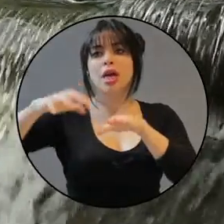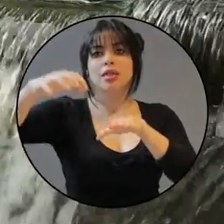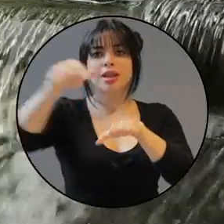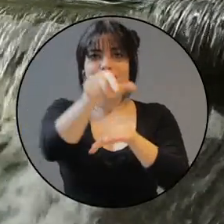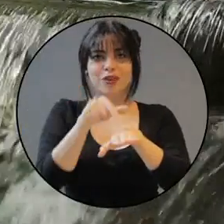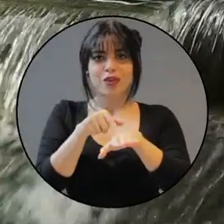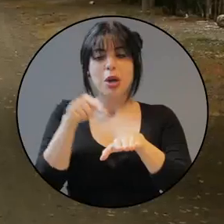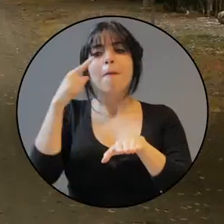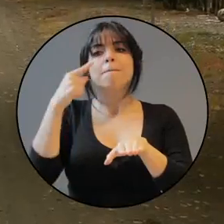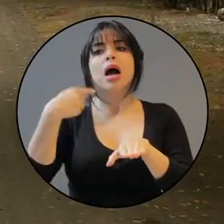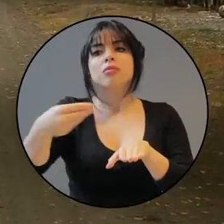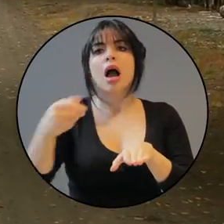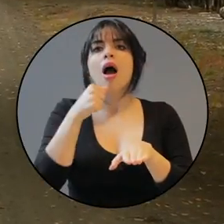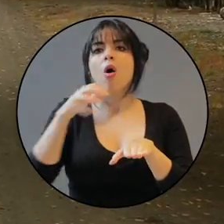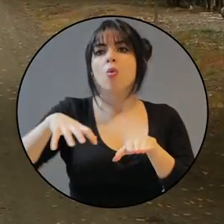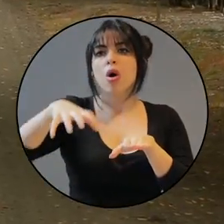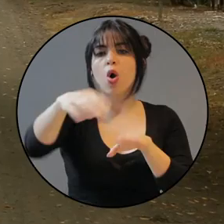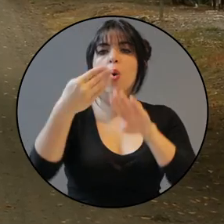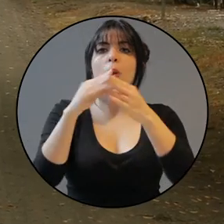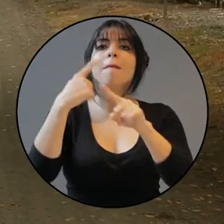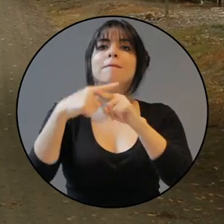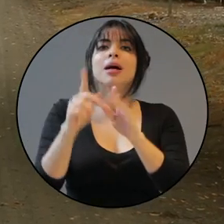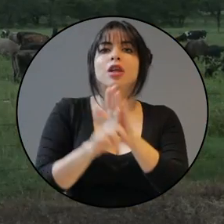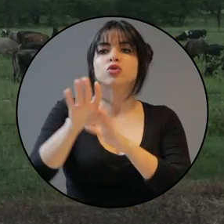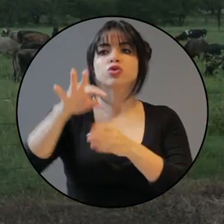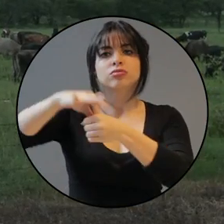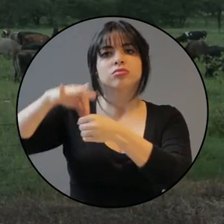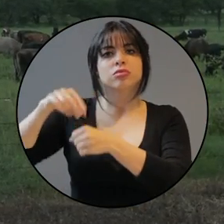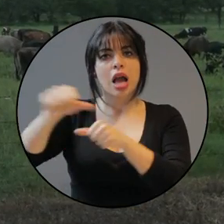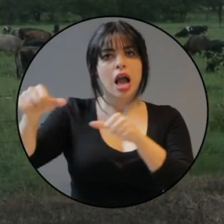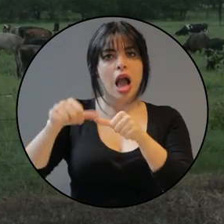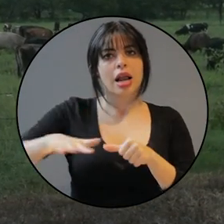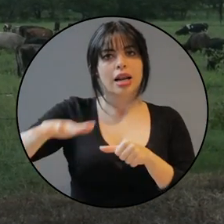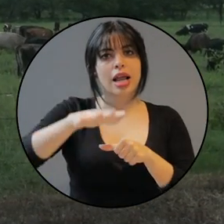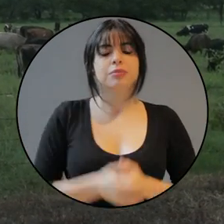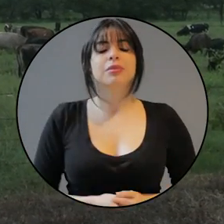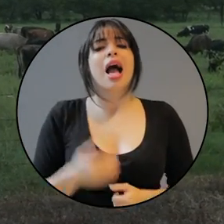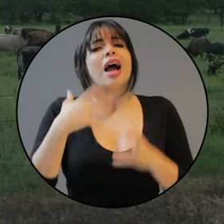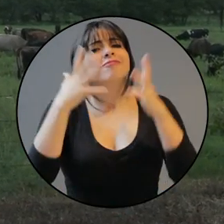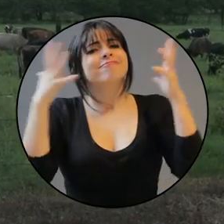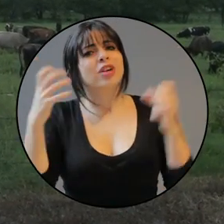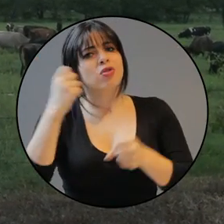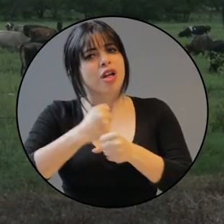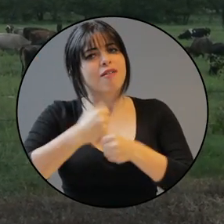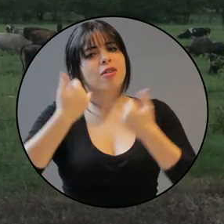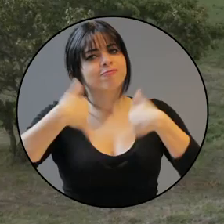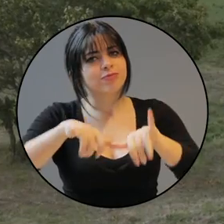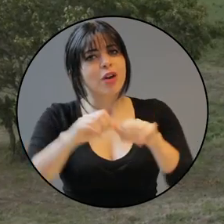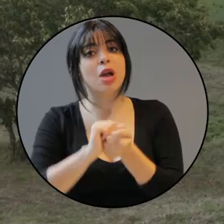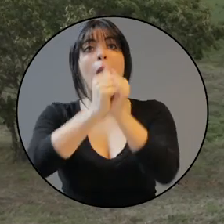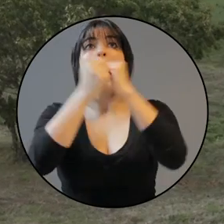proporcionará agua para las comunidades y para el desarrollo agropecuario de la región. Hay mucho trabajo por delante.